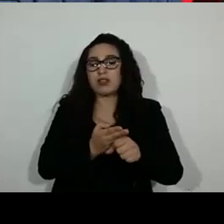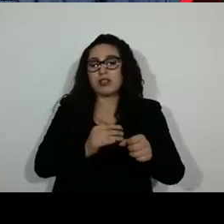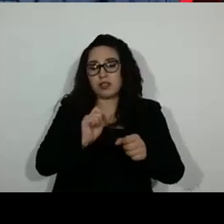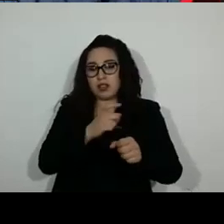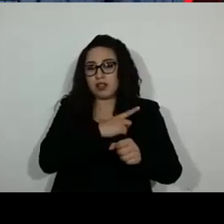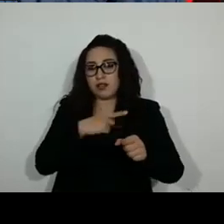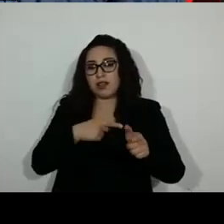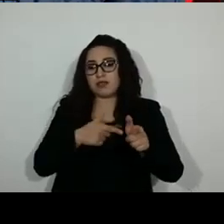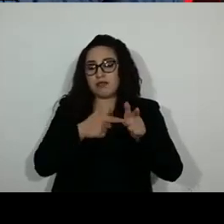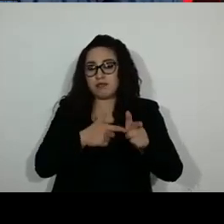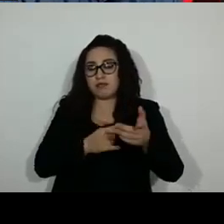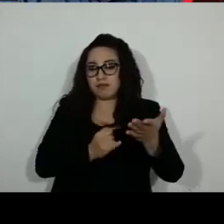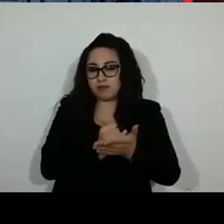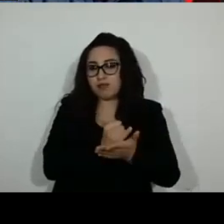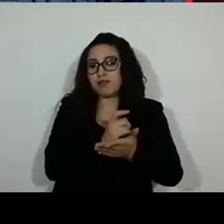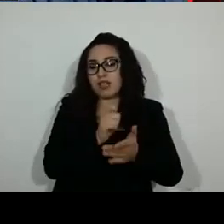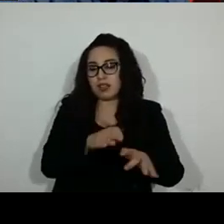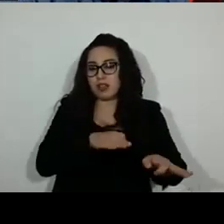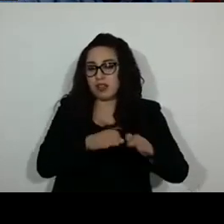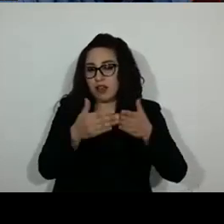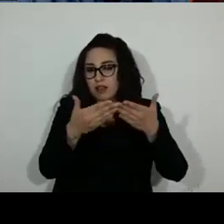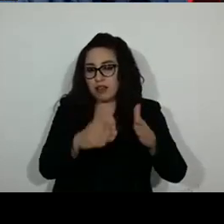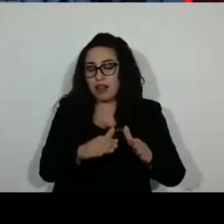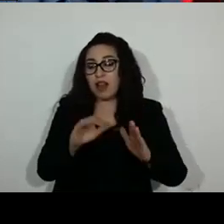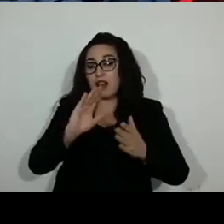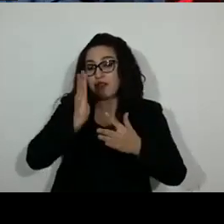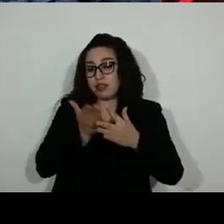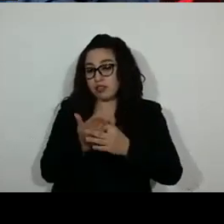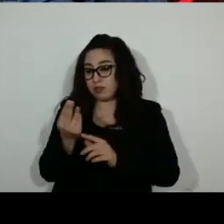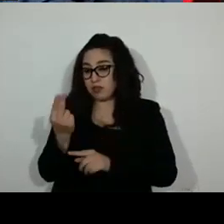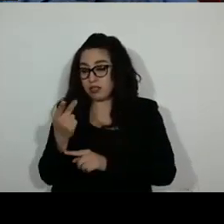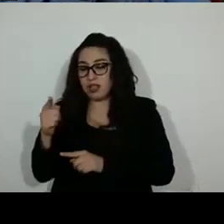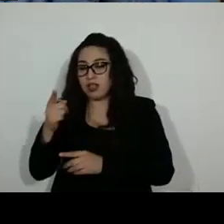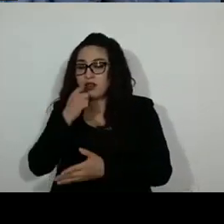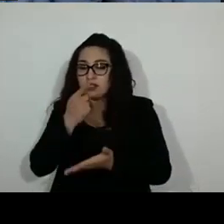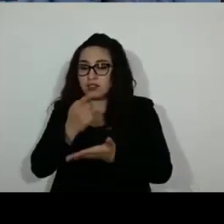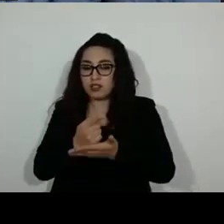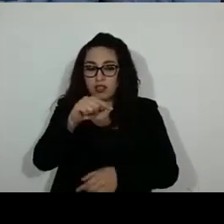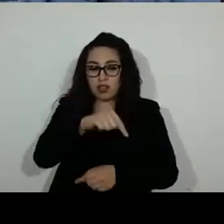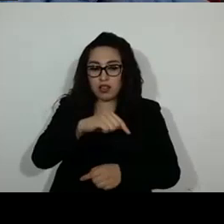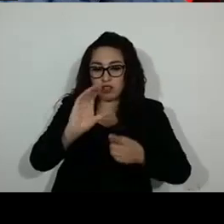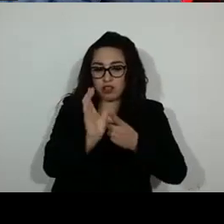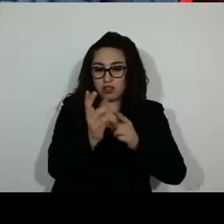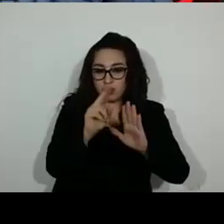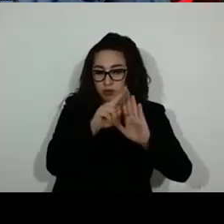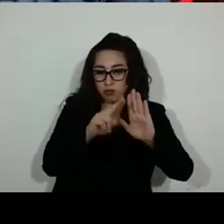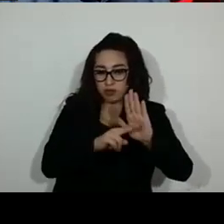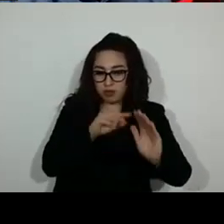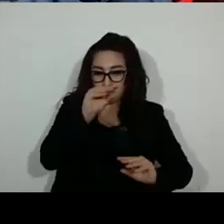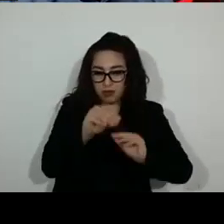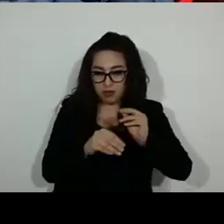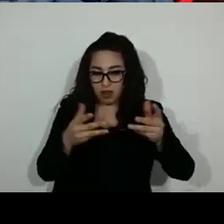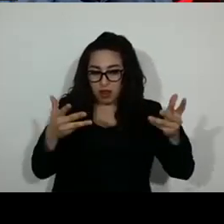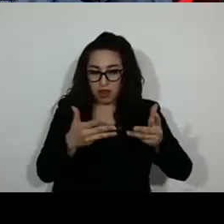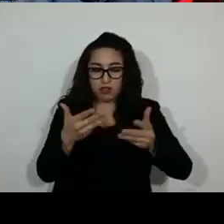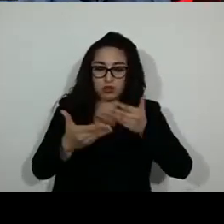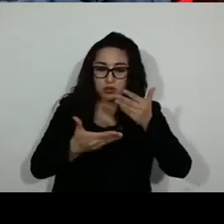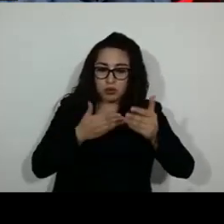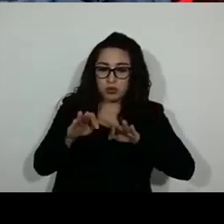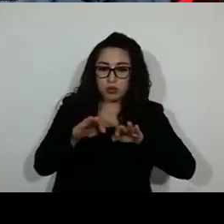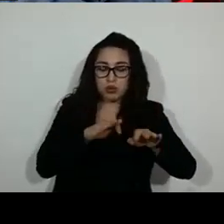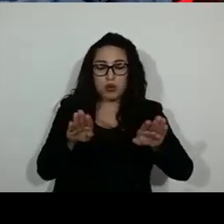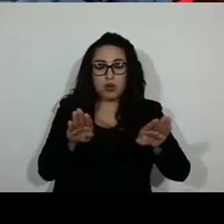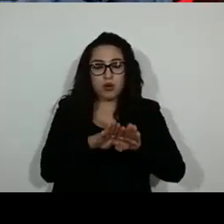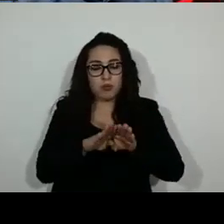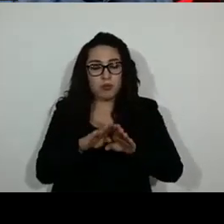congreso y en específico la fracción 25 que establece a esta comisión de normatividad, estudios y prácticas parlamentarias, siendo